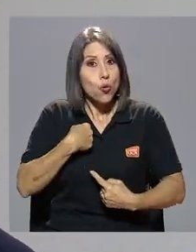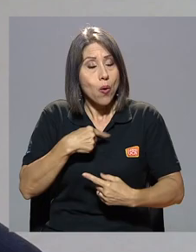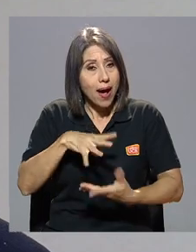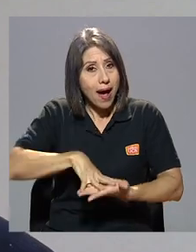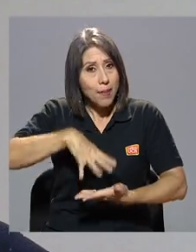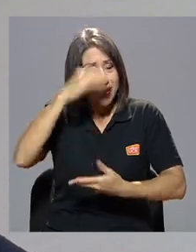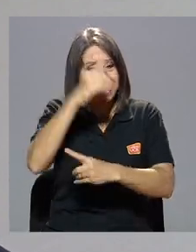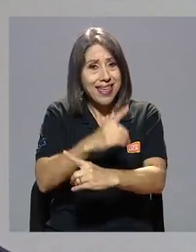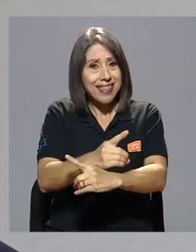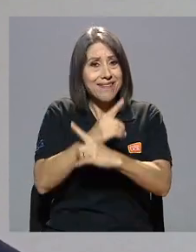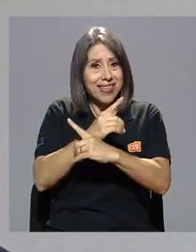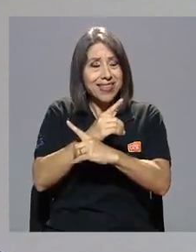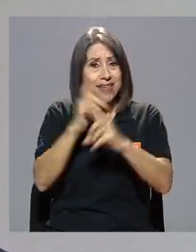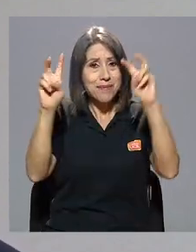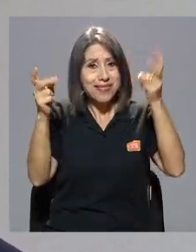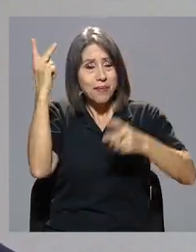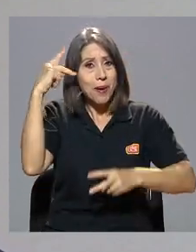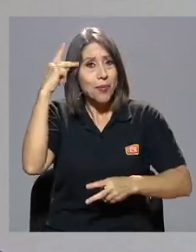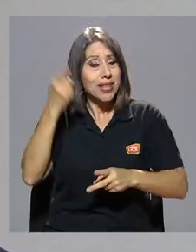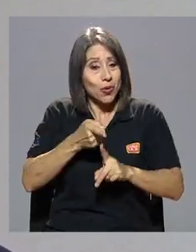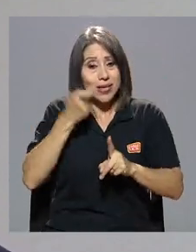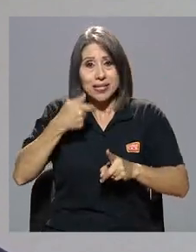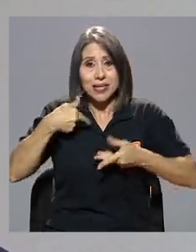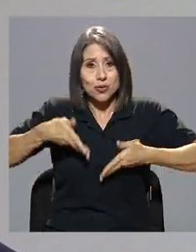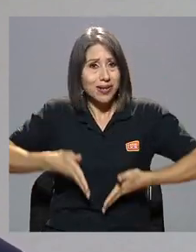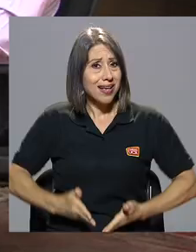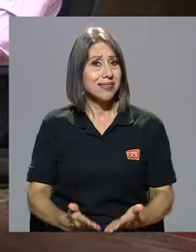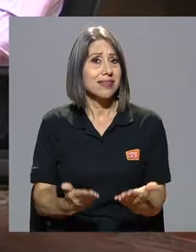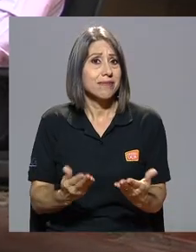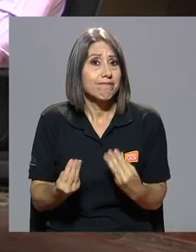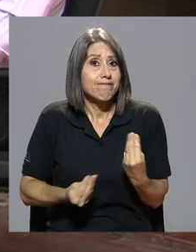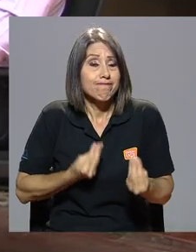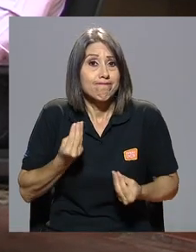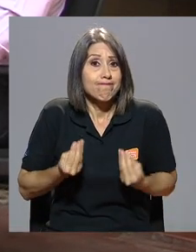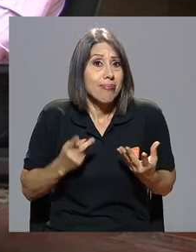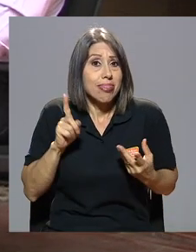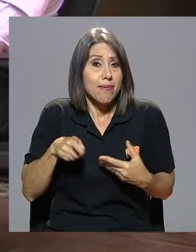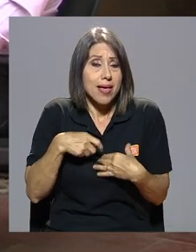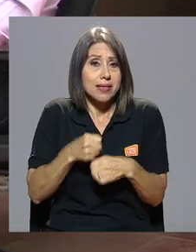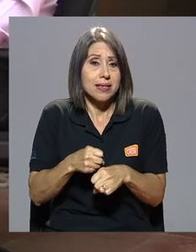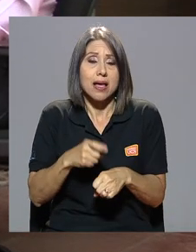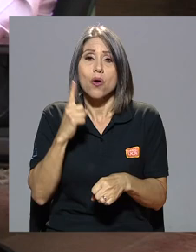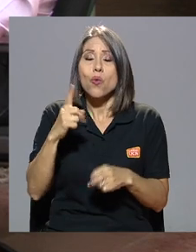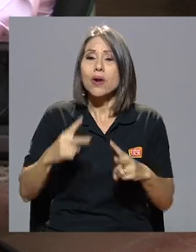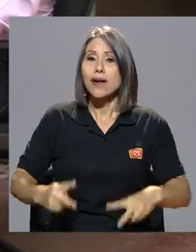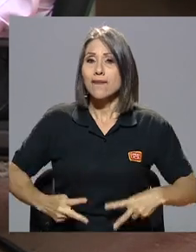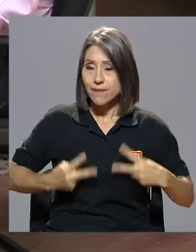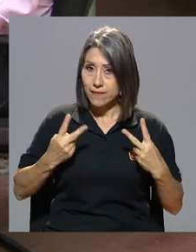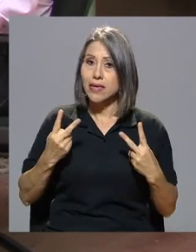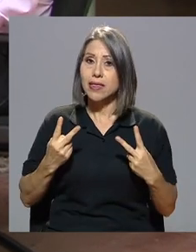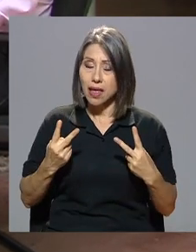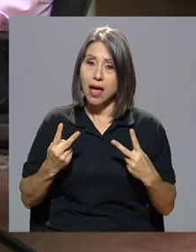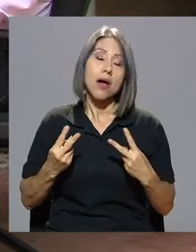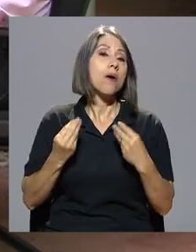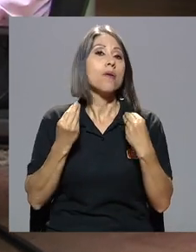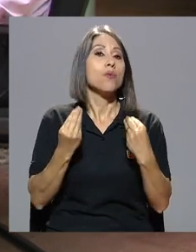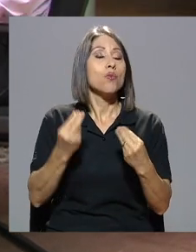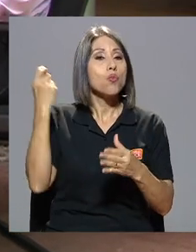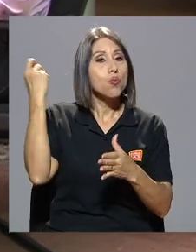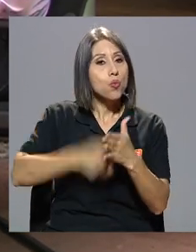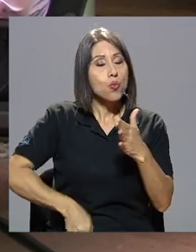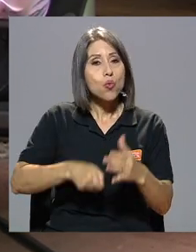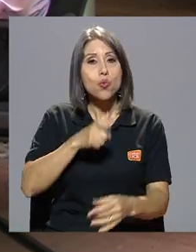aprendí a defenderme en lo político desde que nací. Porque no me quedaba otra. Entonces fue una vida en ese sentido